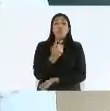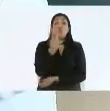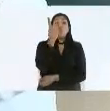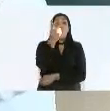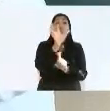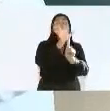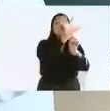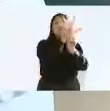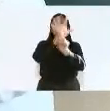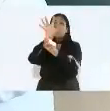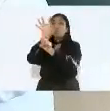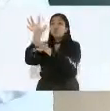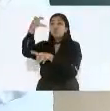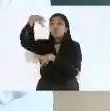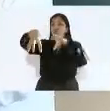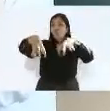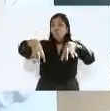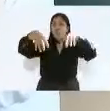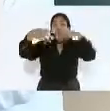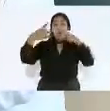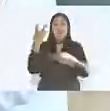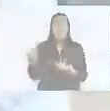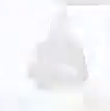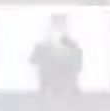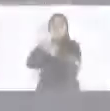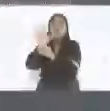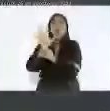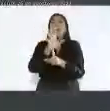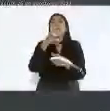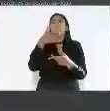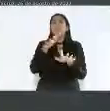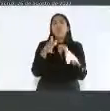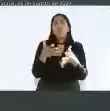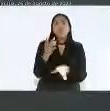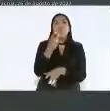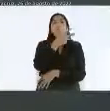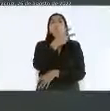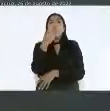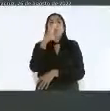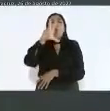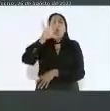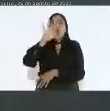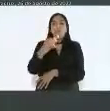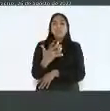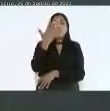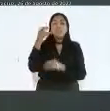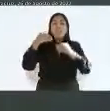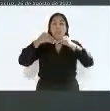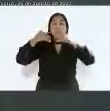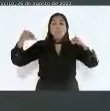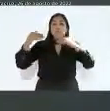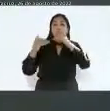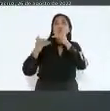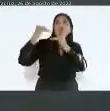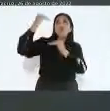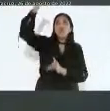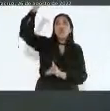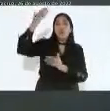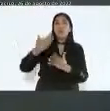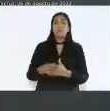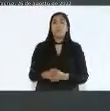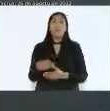Ahora supera 200 torres. En el tema de electrificación rural hemos